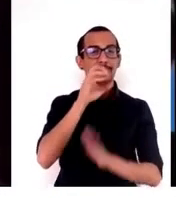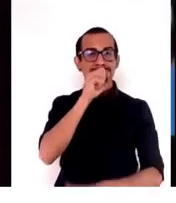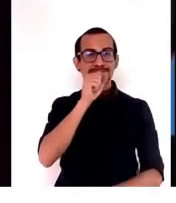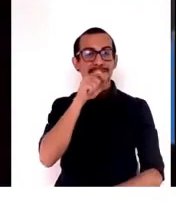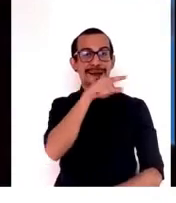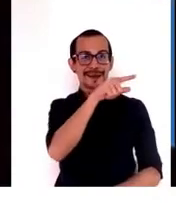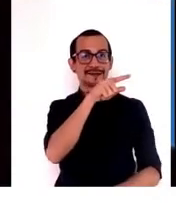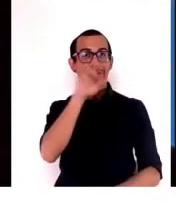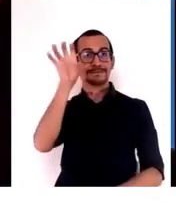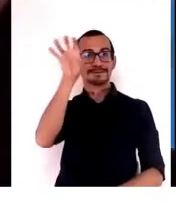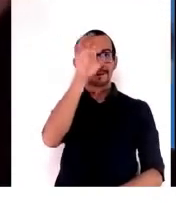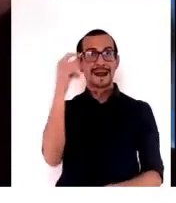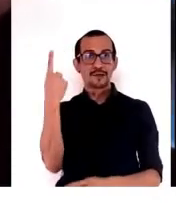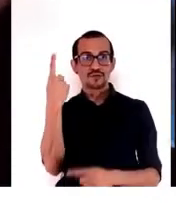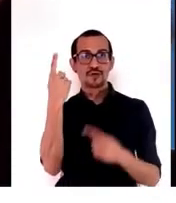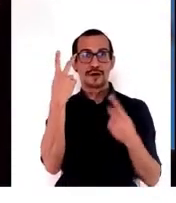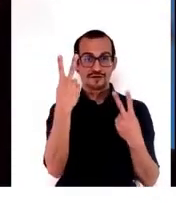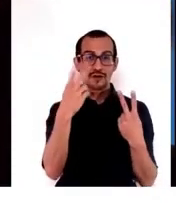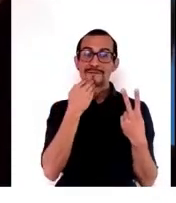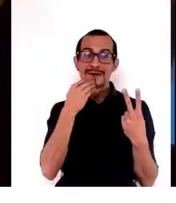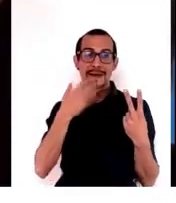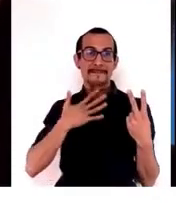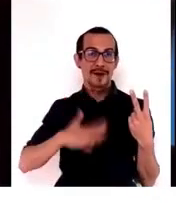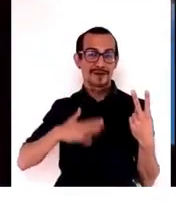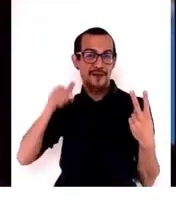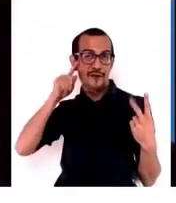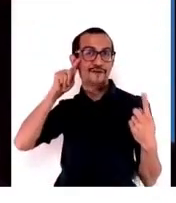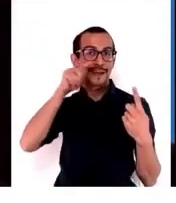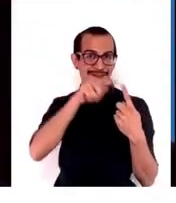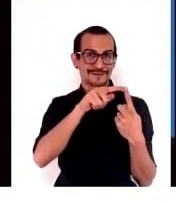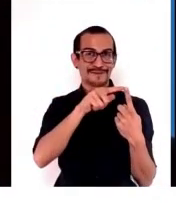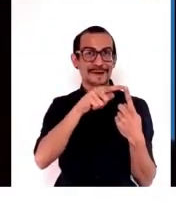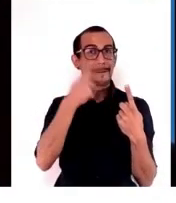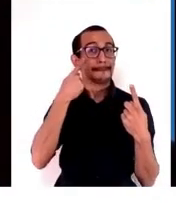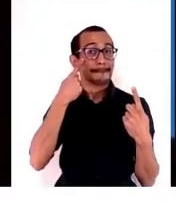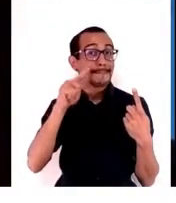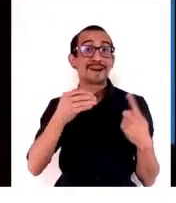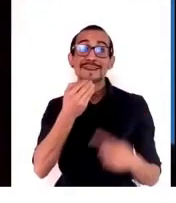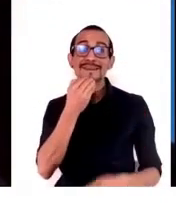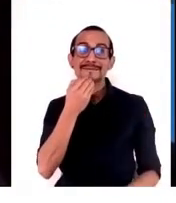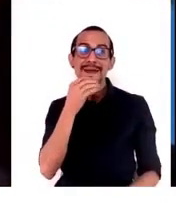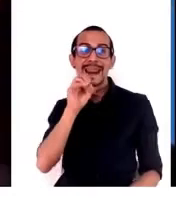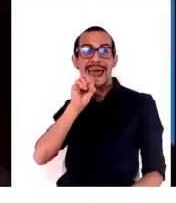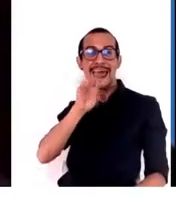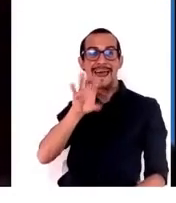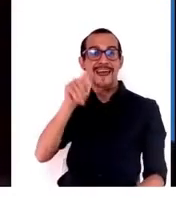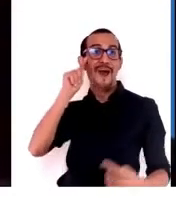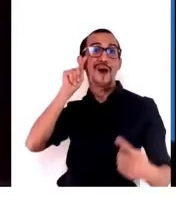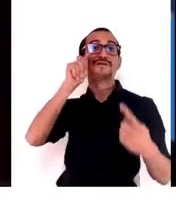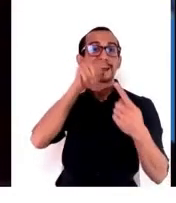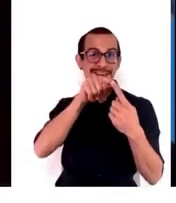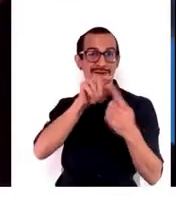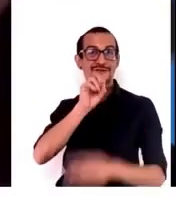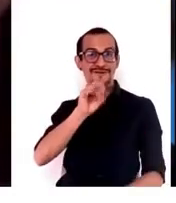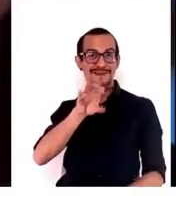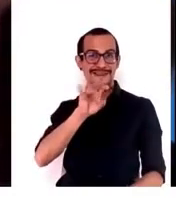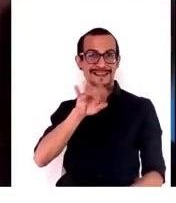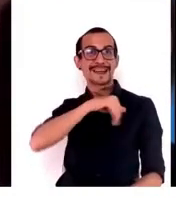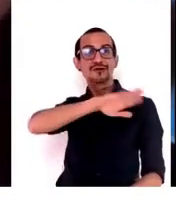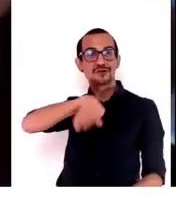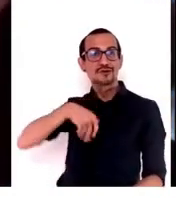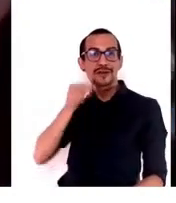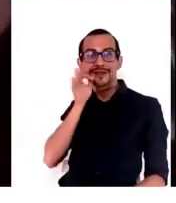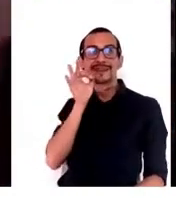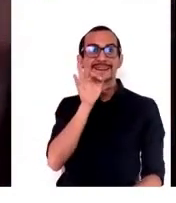el SDG 1, No Poverty, pero también el SDG 10, que que hemos hablado de